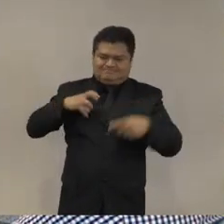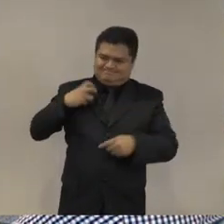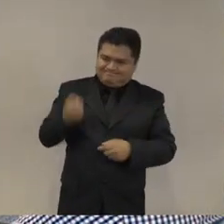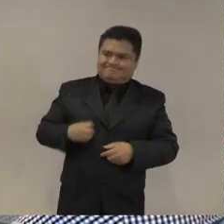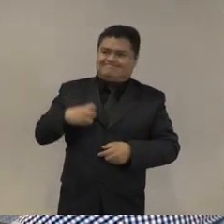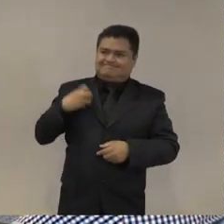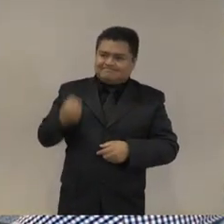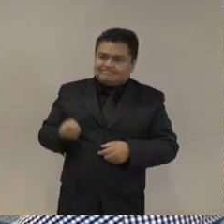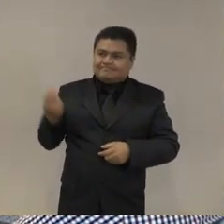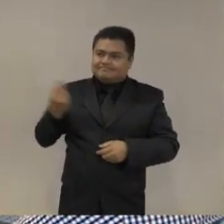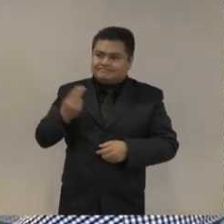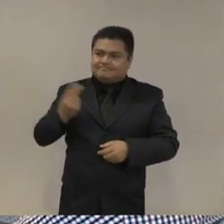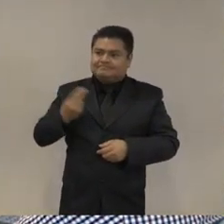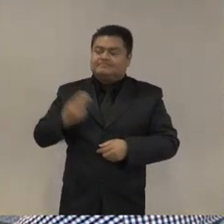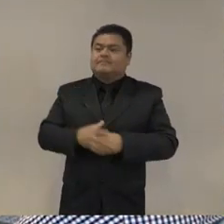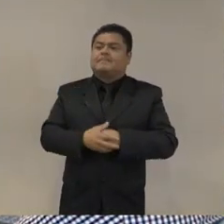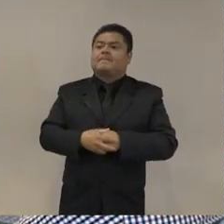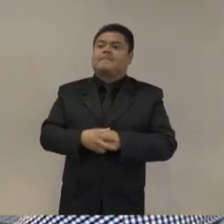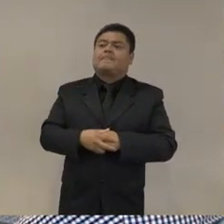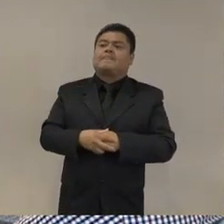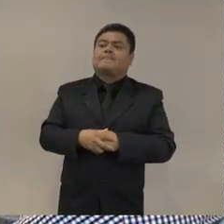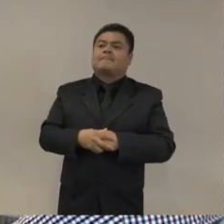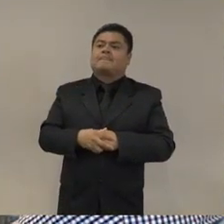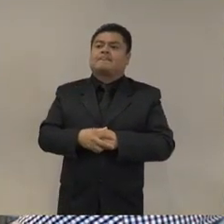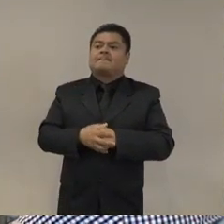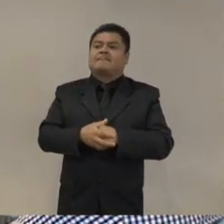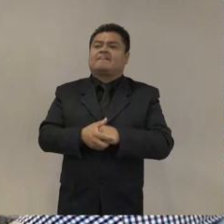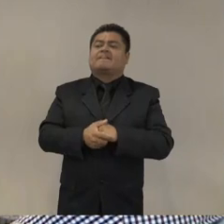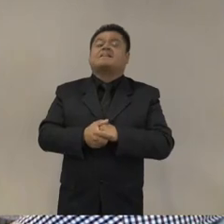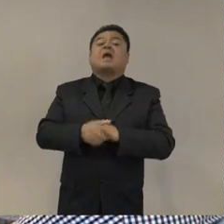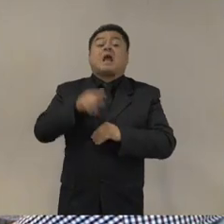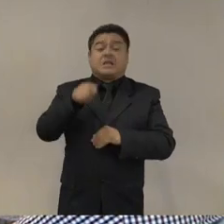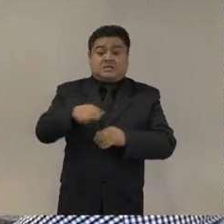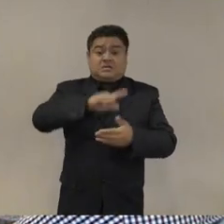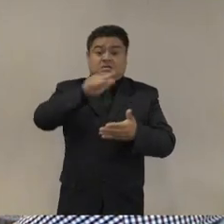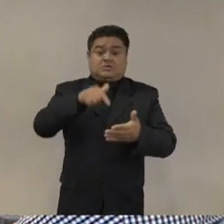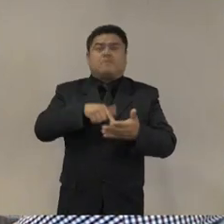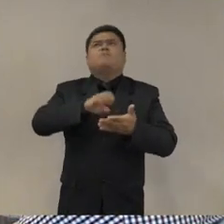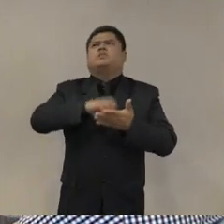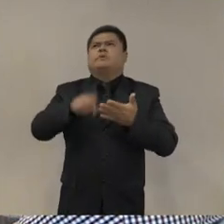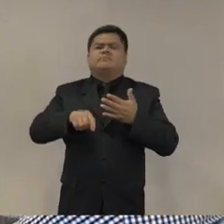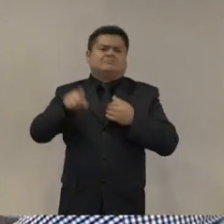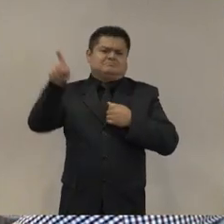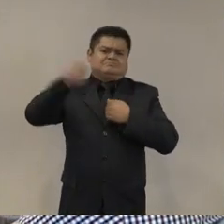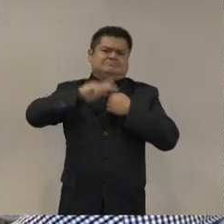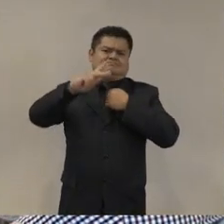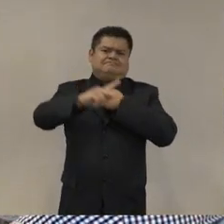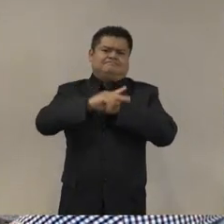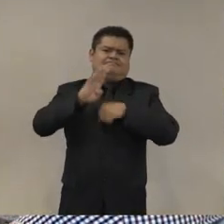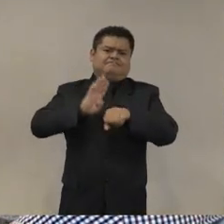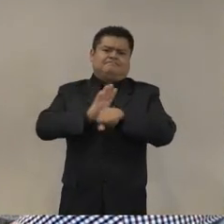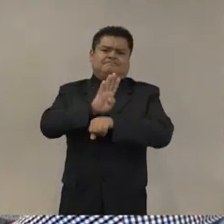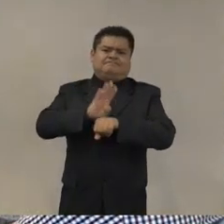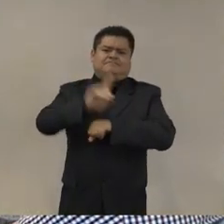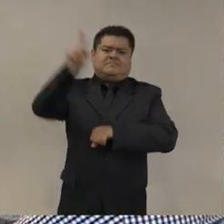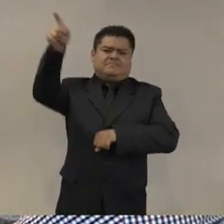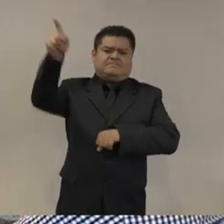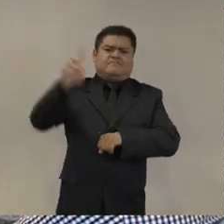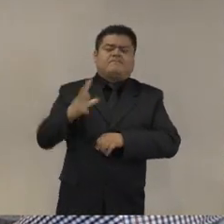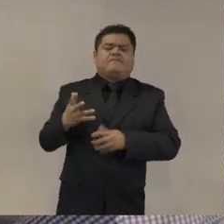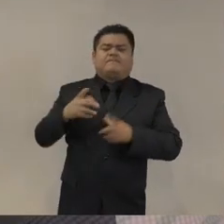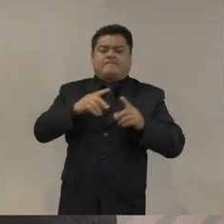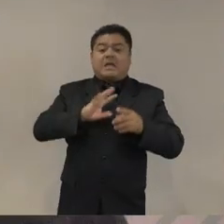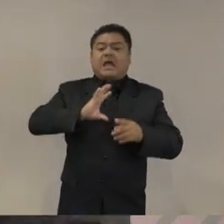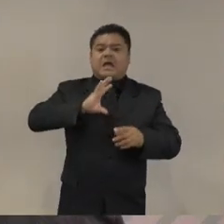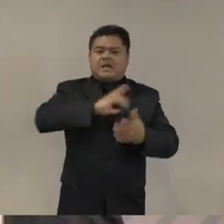en donde parece ser que incluso ahí como en brasil por ejemplo en donde una política nacional puede